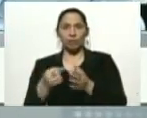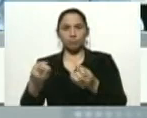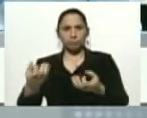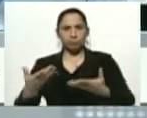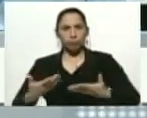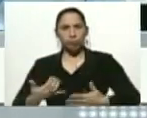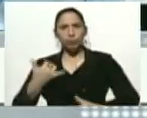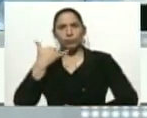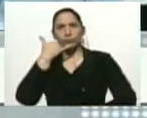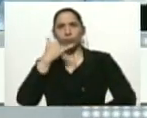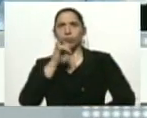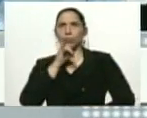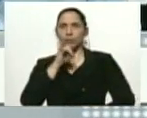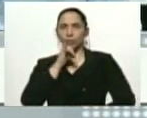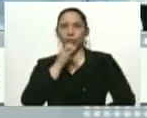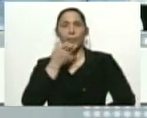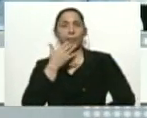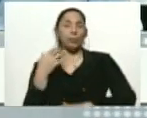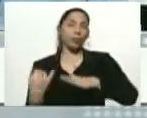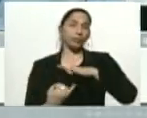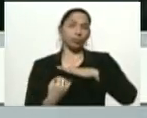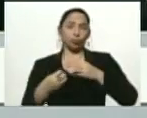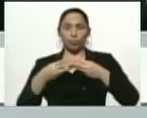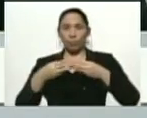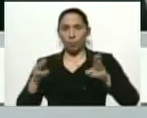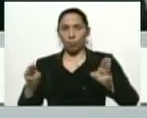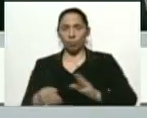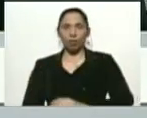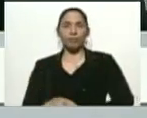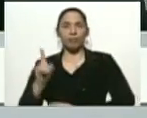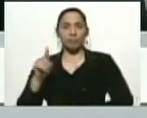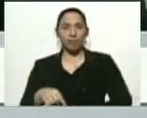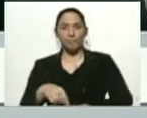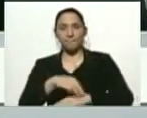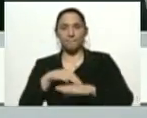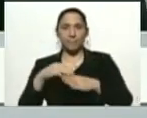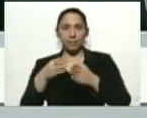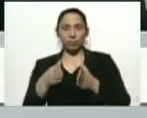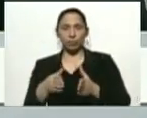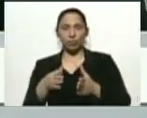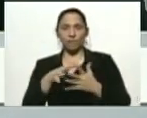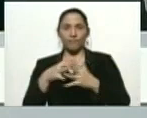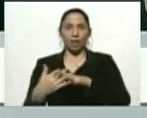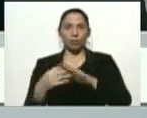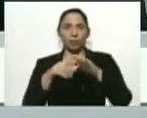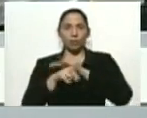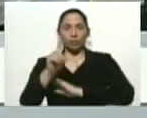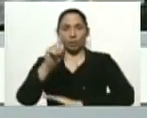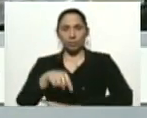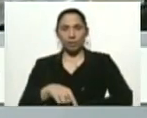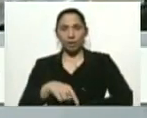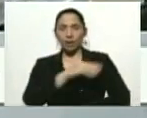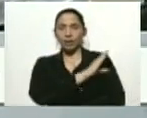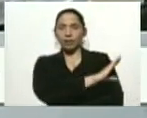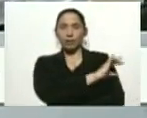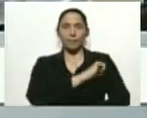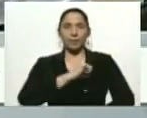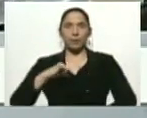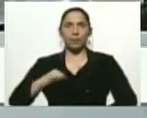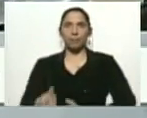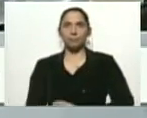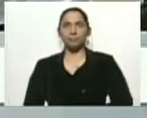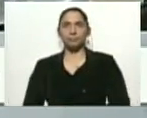información tanto de las instituciones públicas, tanto de la misión Barrio Adentro, como de las clínicas privadas.